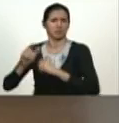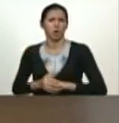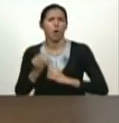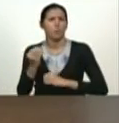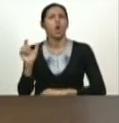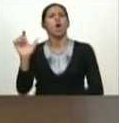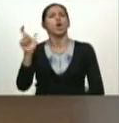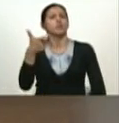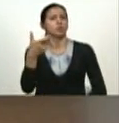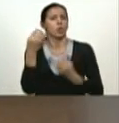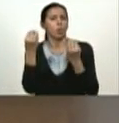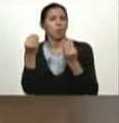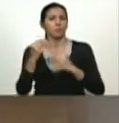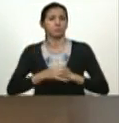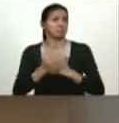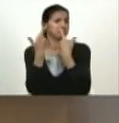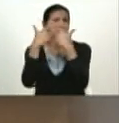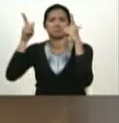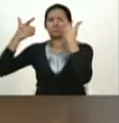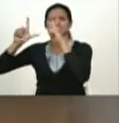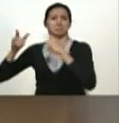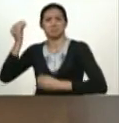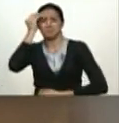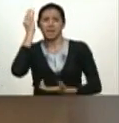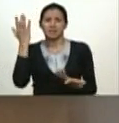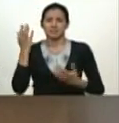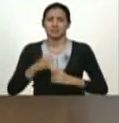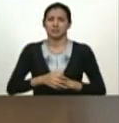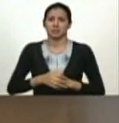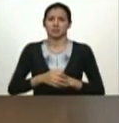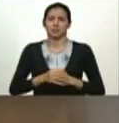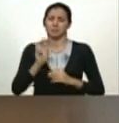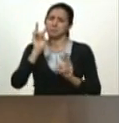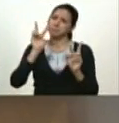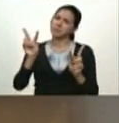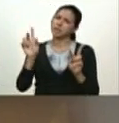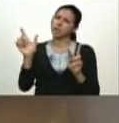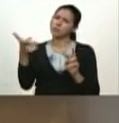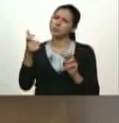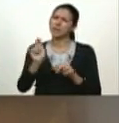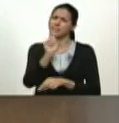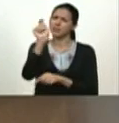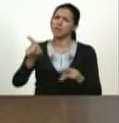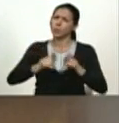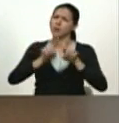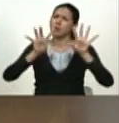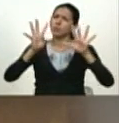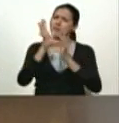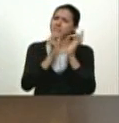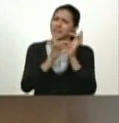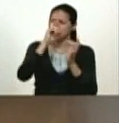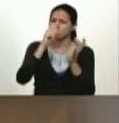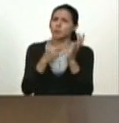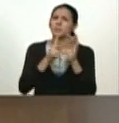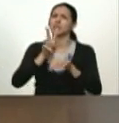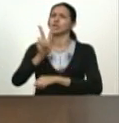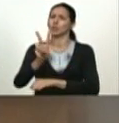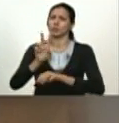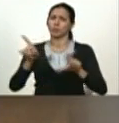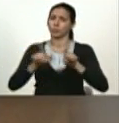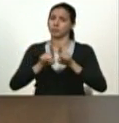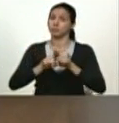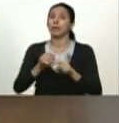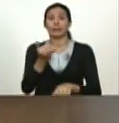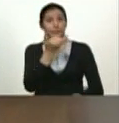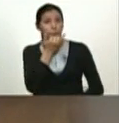Globovisión desatado ¿creen que llegó? uno ve a Globovisión y Televen y es 9 de abril del 2002 se van a